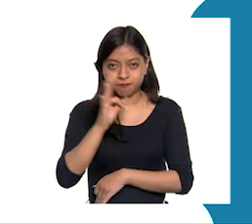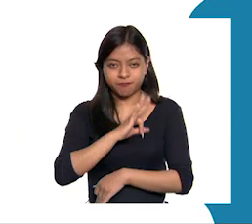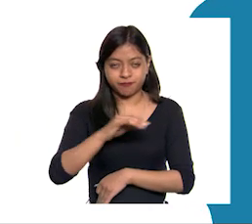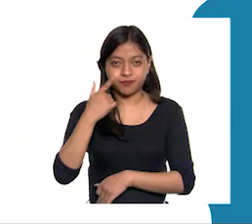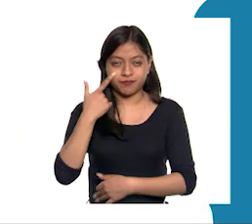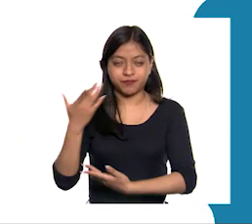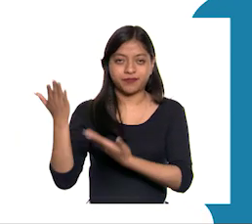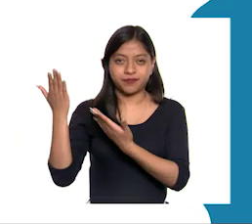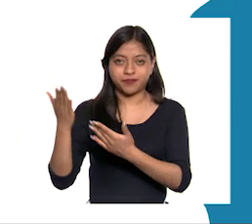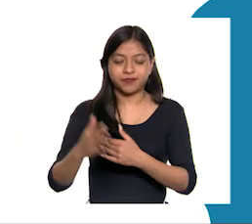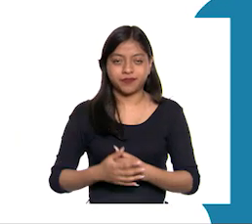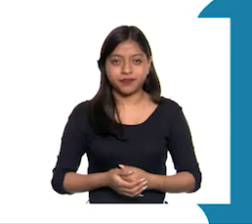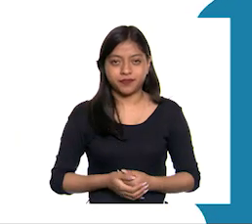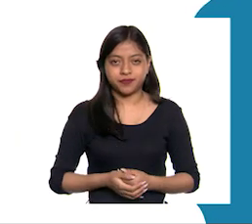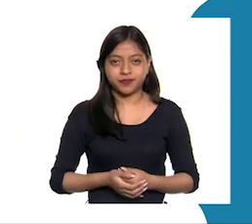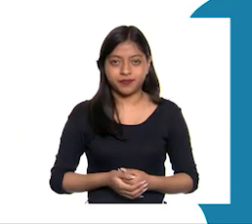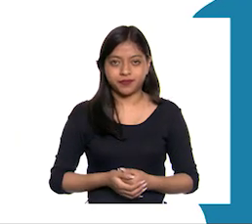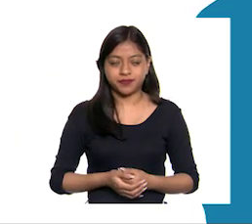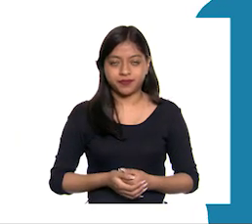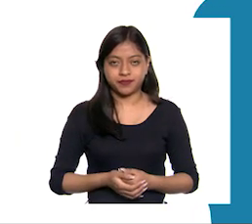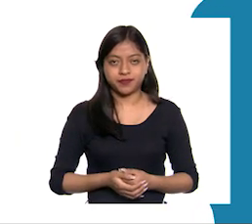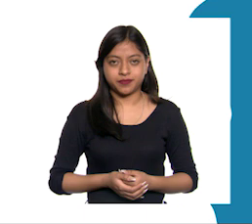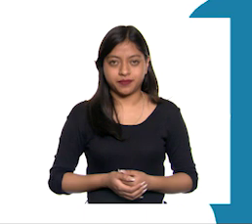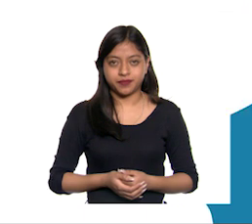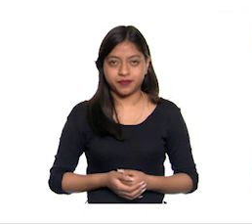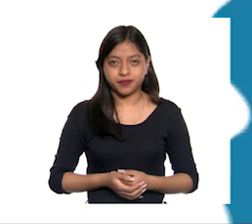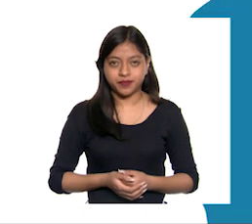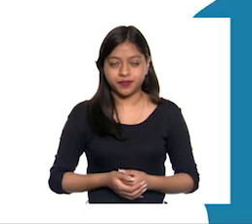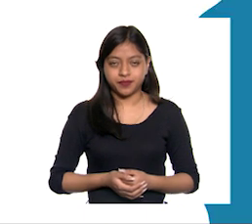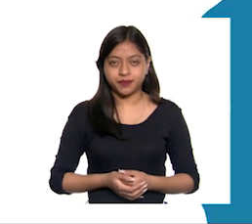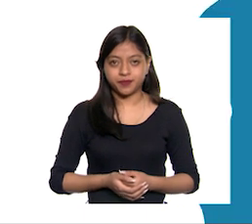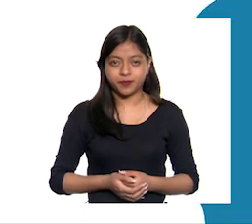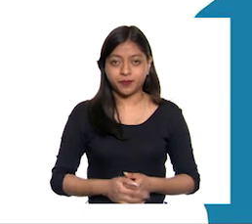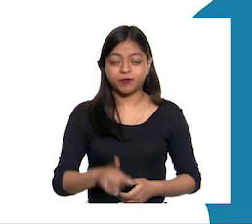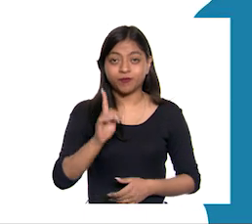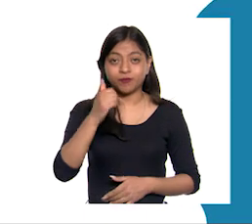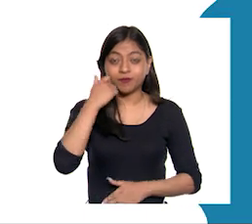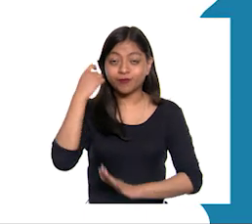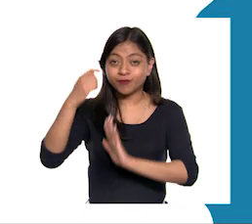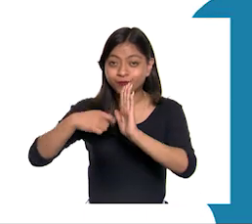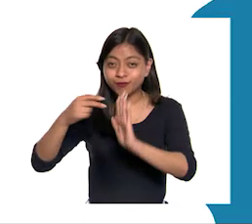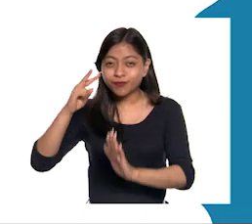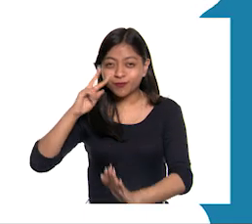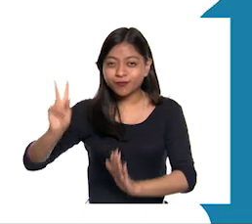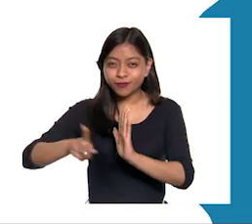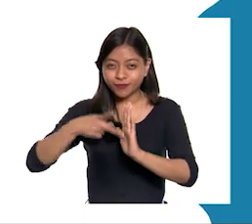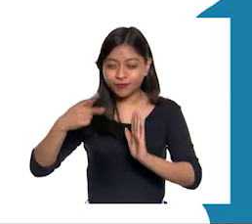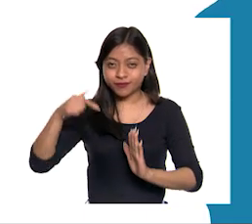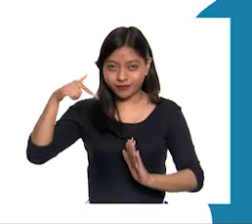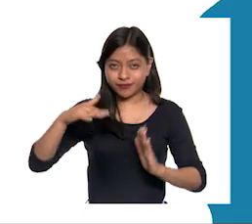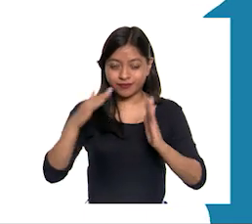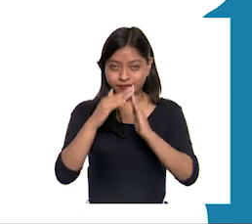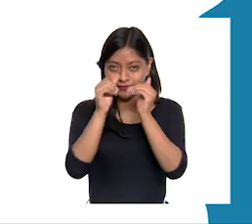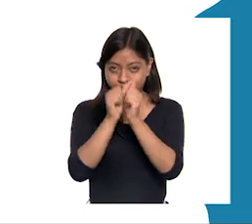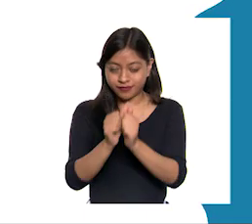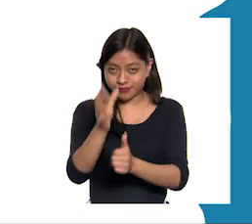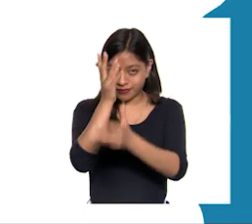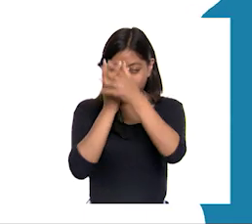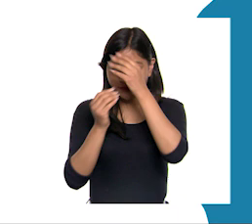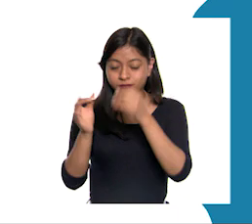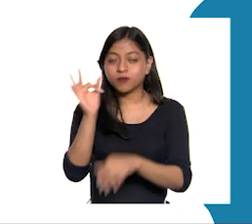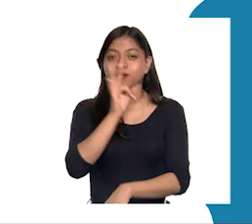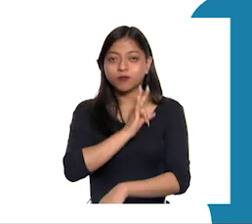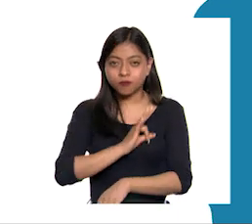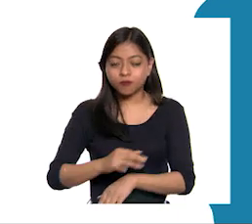aliteg.cep.gob.mx Si quieres volver a ver los programas de Aprende en Casa los